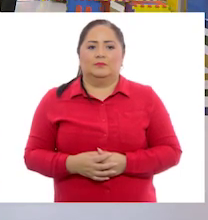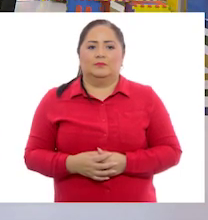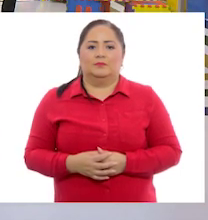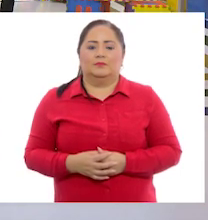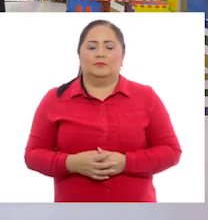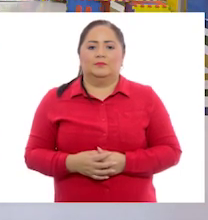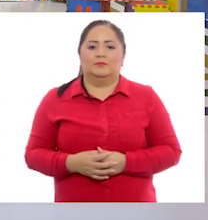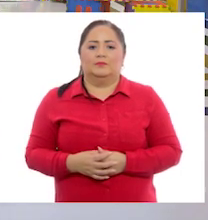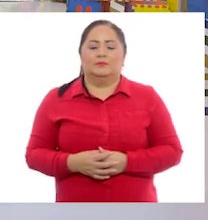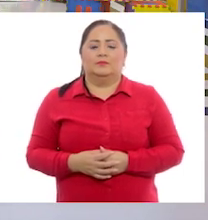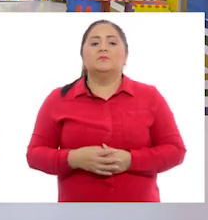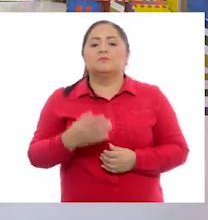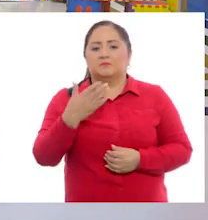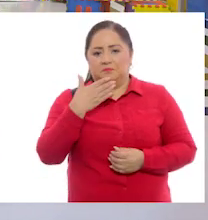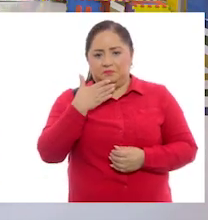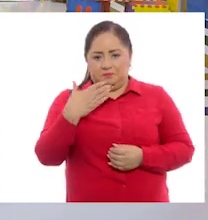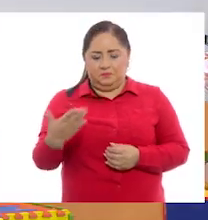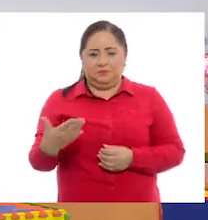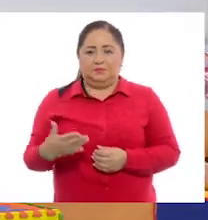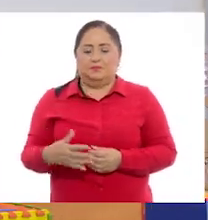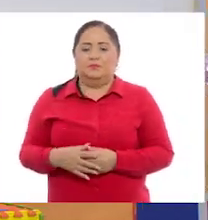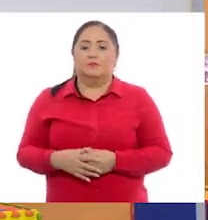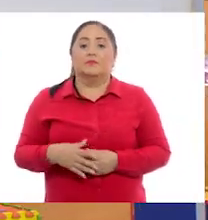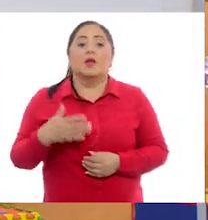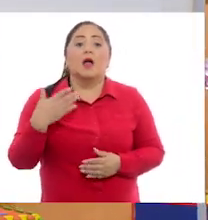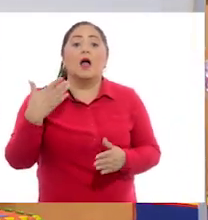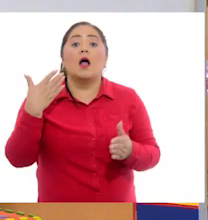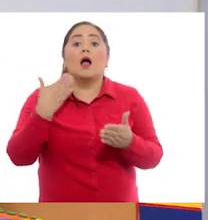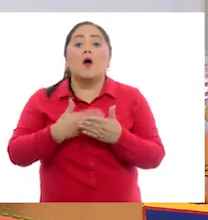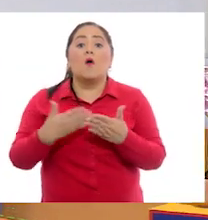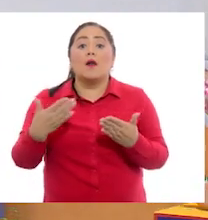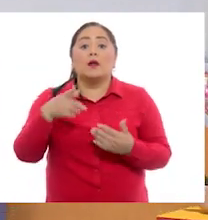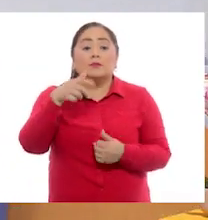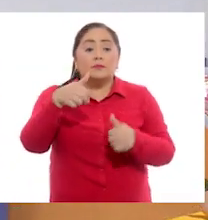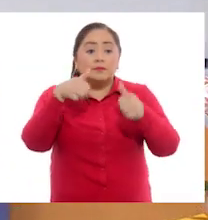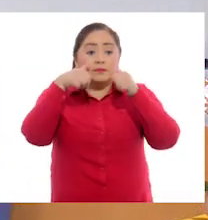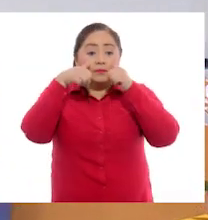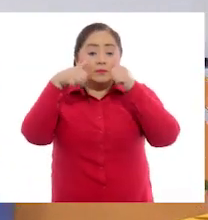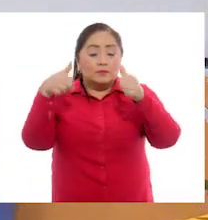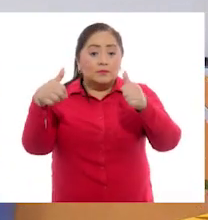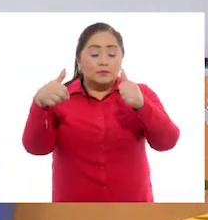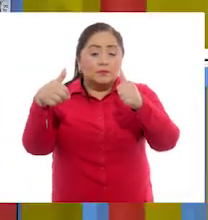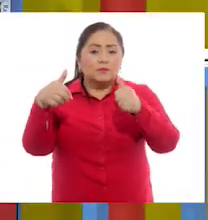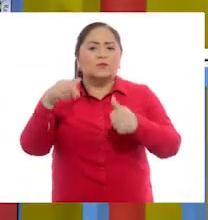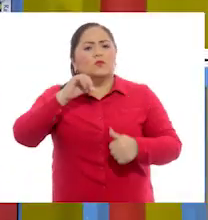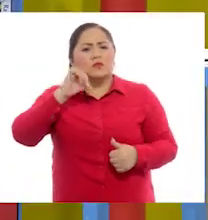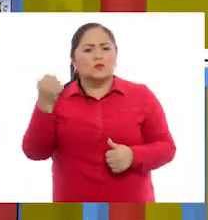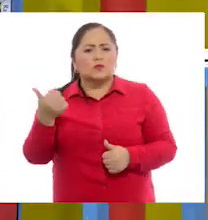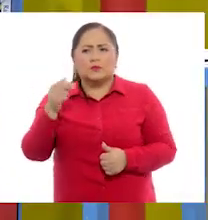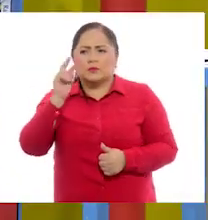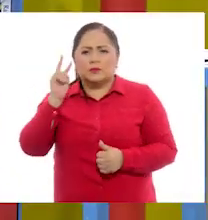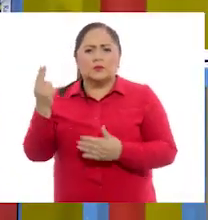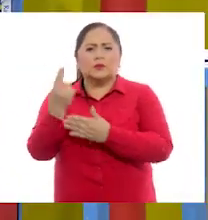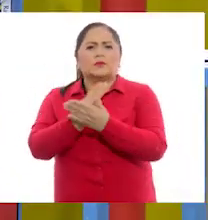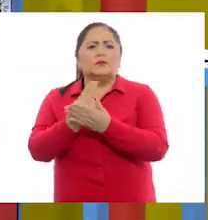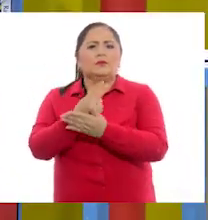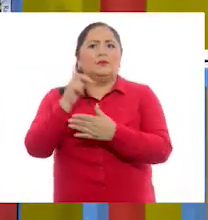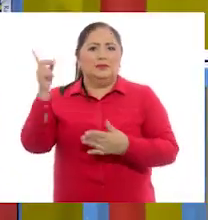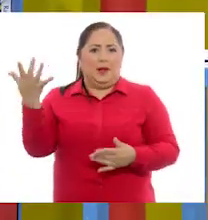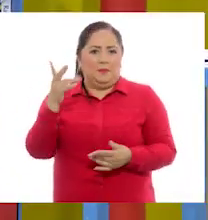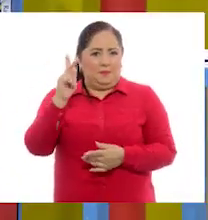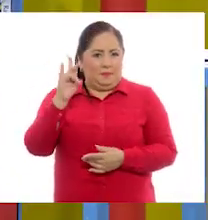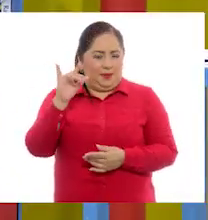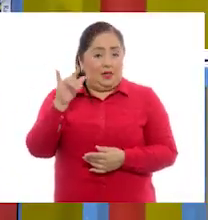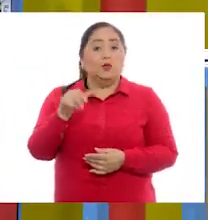arriba del zapato. Muy bien. Ahora pongan mucha atención. Vamos a ver el dibujo que hizo Pili.